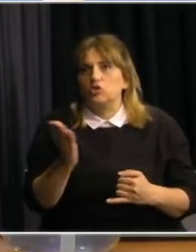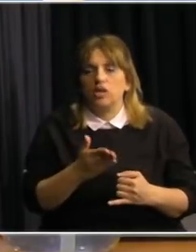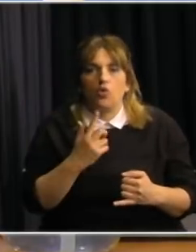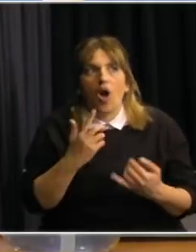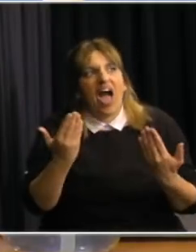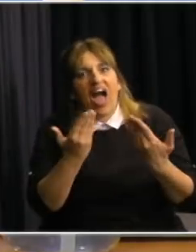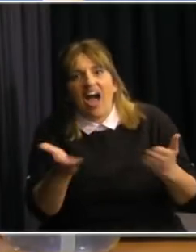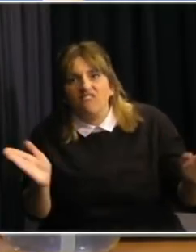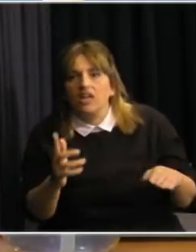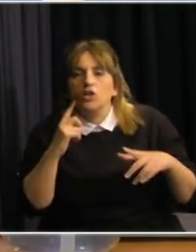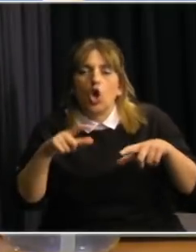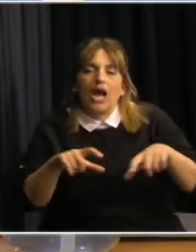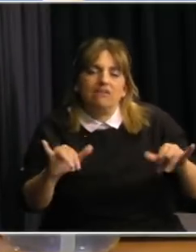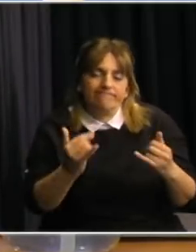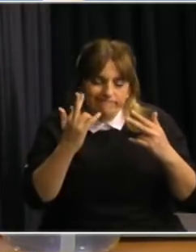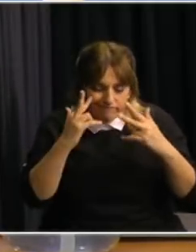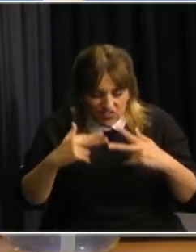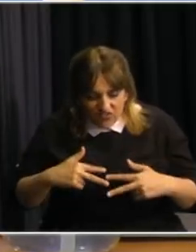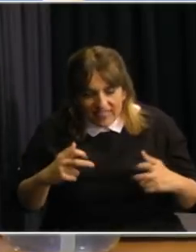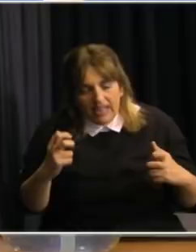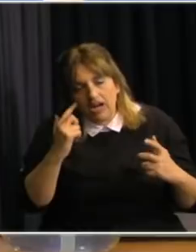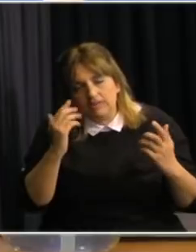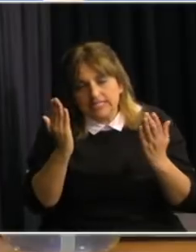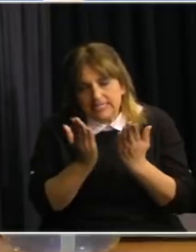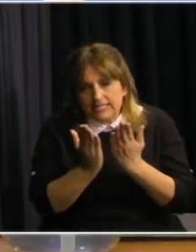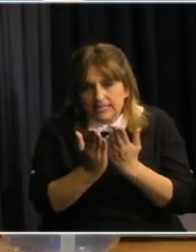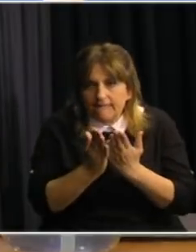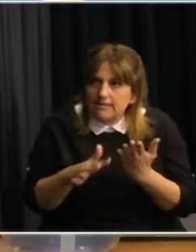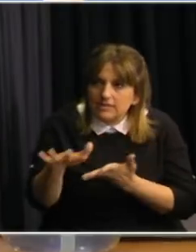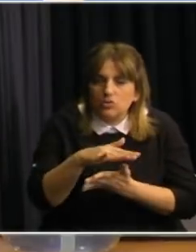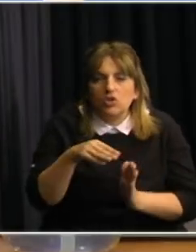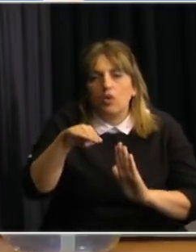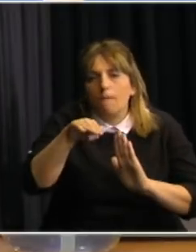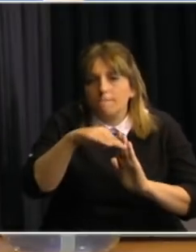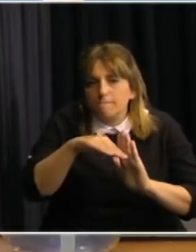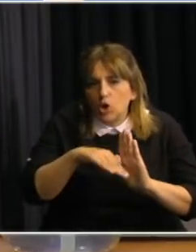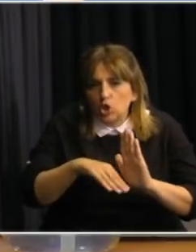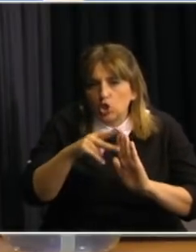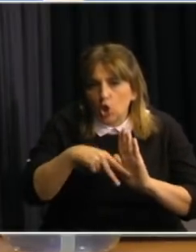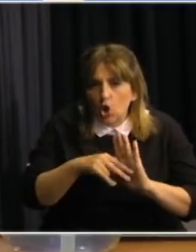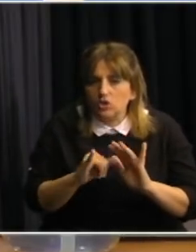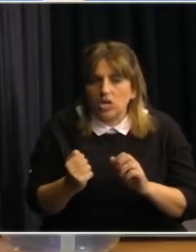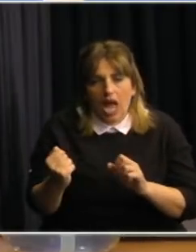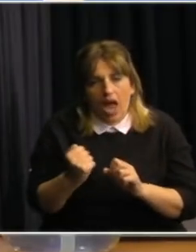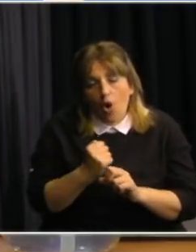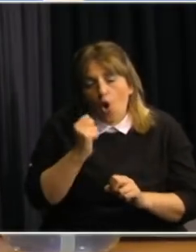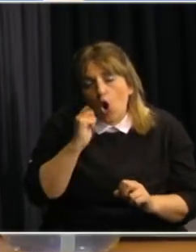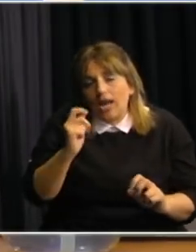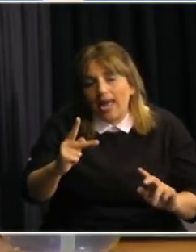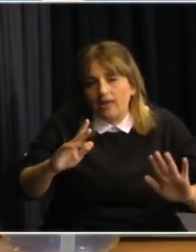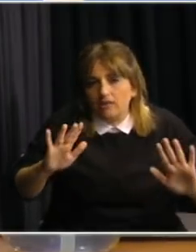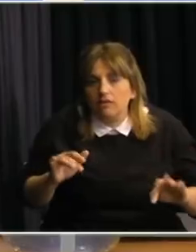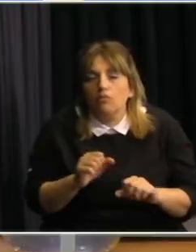estuvimos estudiando hay un protocolo que nosotros ya le dimos el visto bueno para que